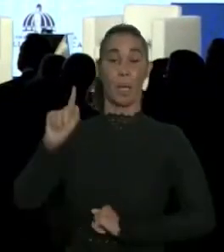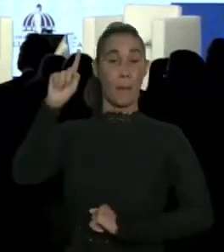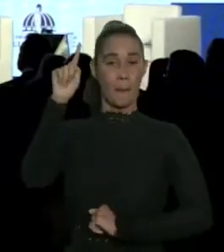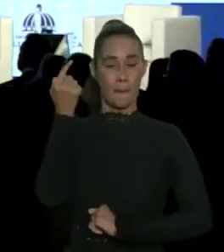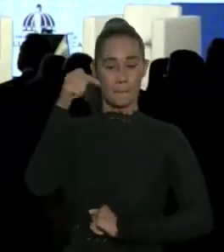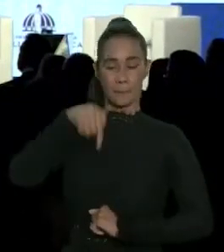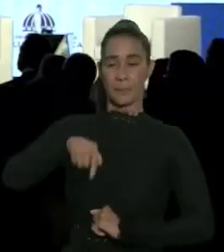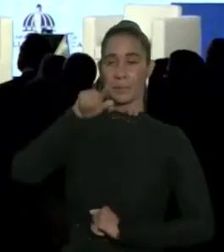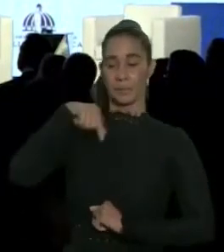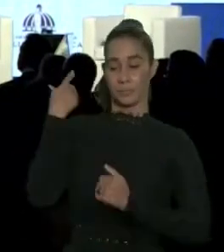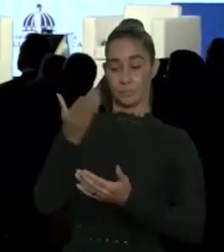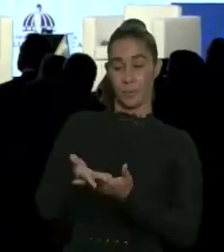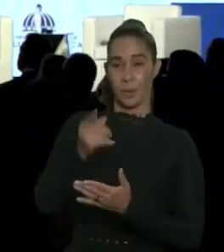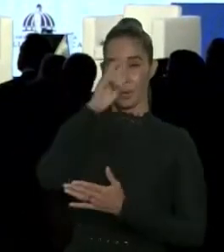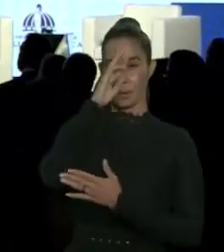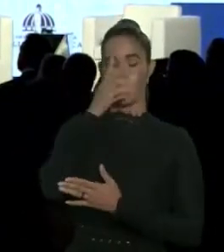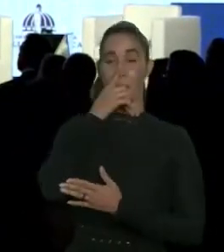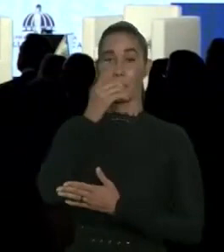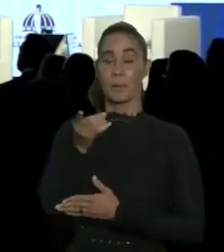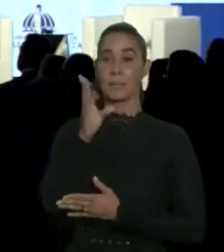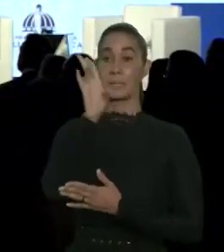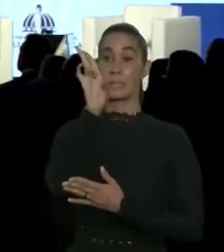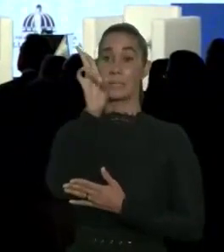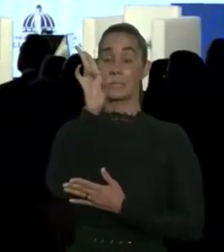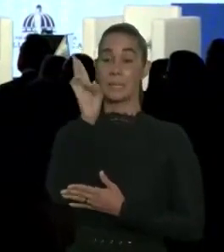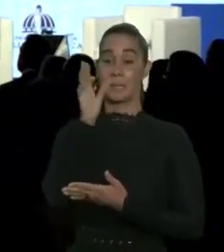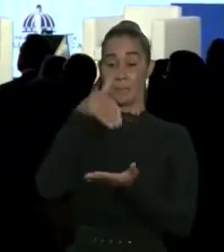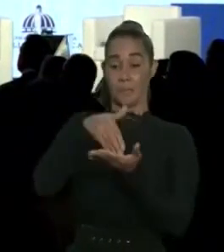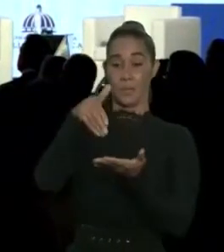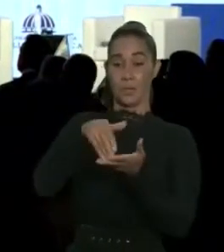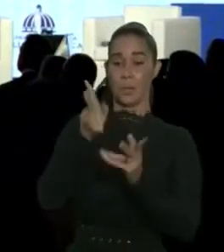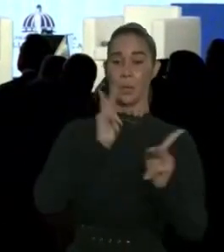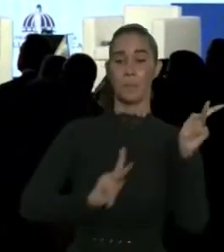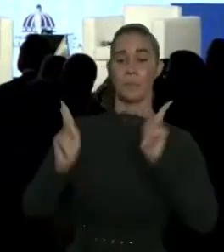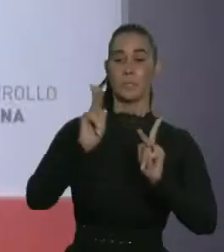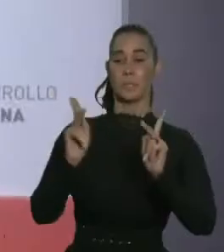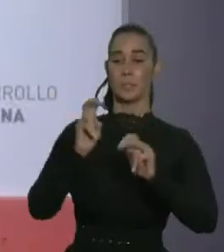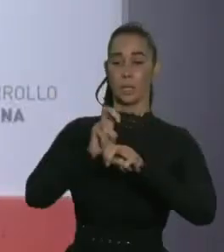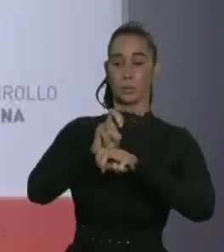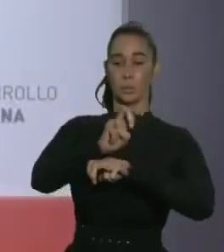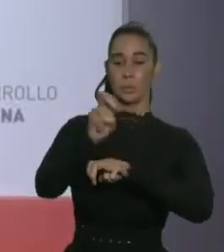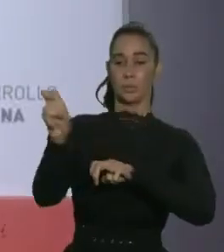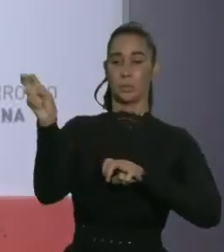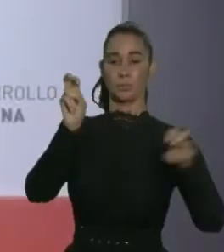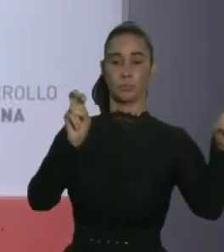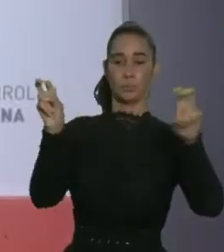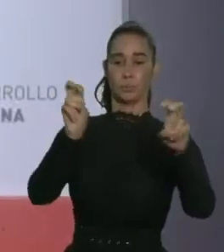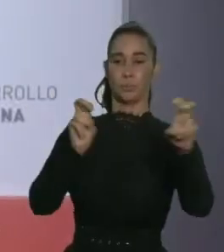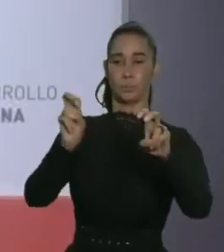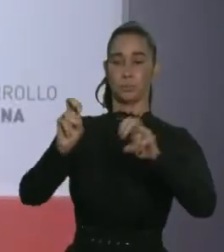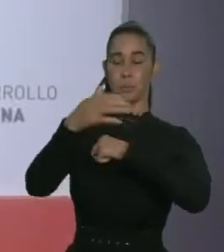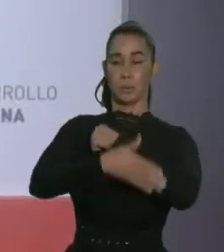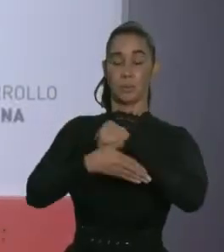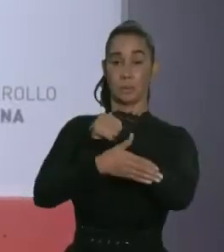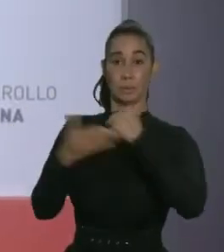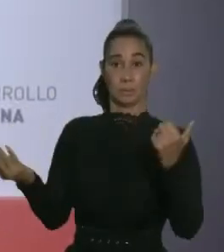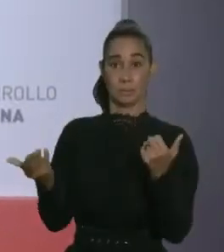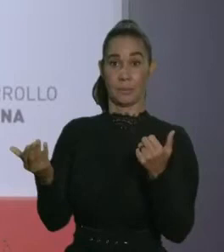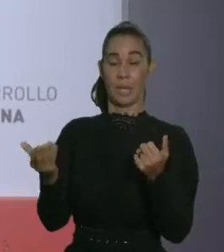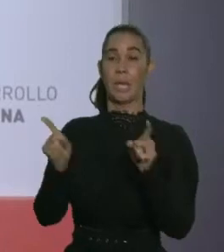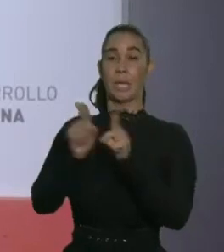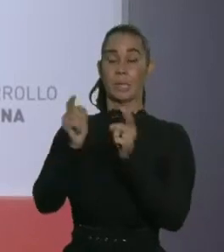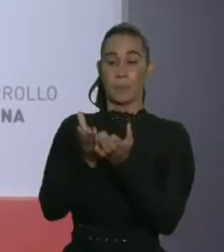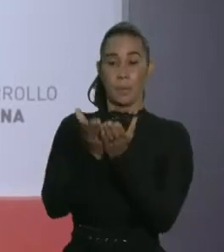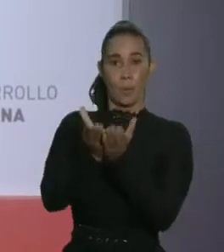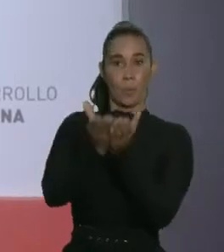vez llegaron a República Dominicana más de 7 millones de turistas por vía aérea y 1.3 millones de cruceristas, es decir,